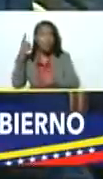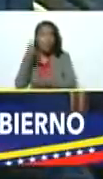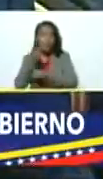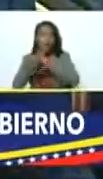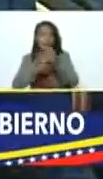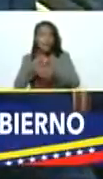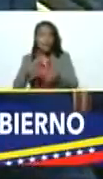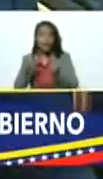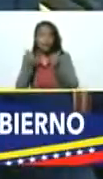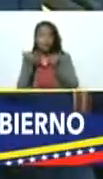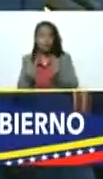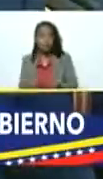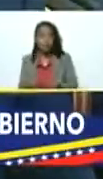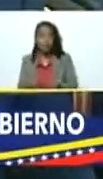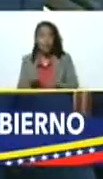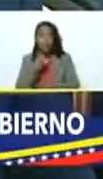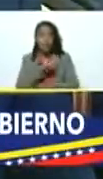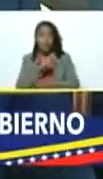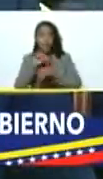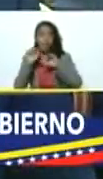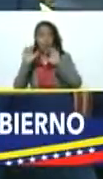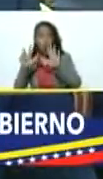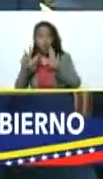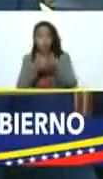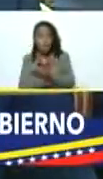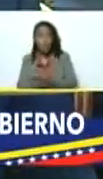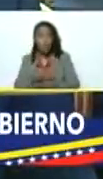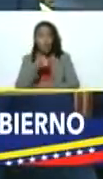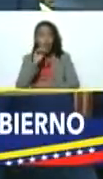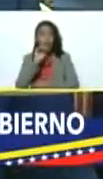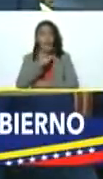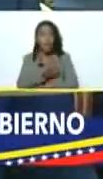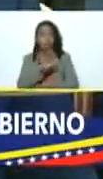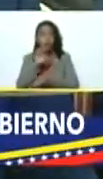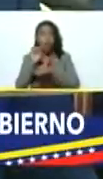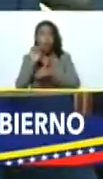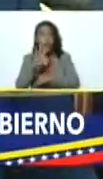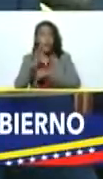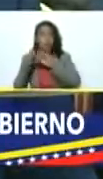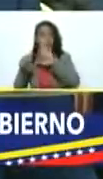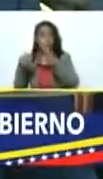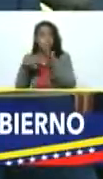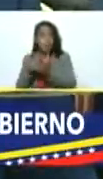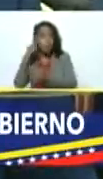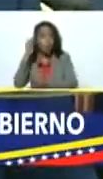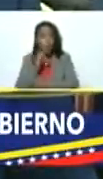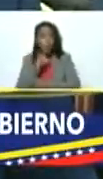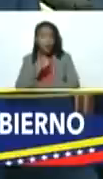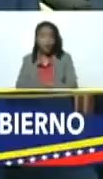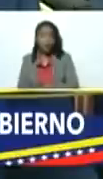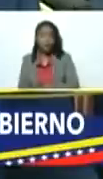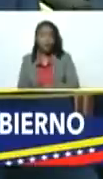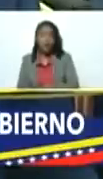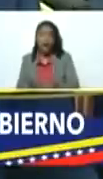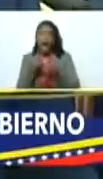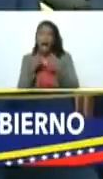18 millones 546 mil bolívares ahora